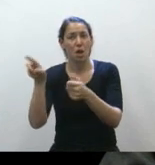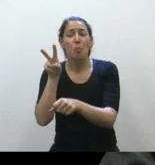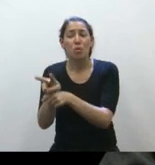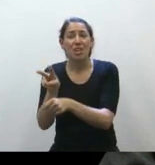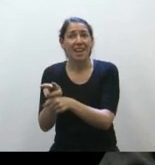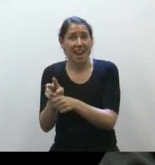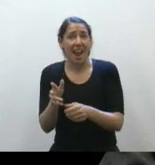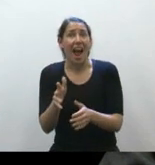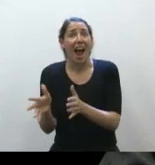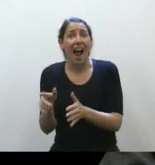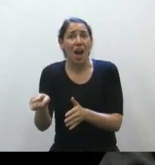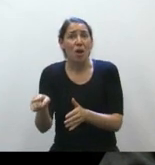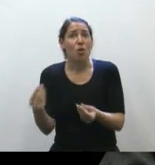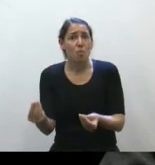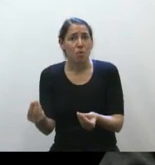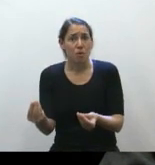es permitir